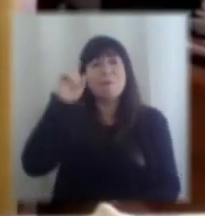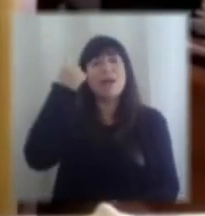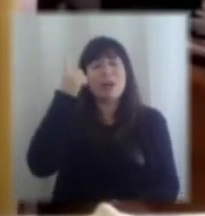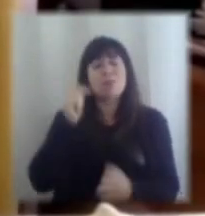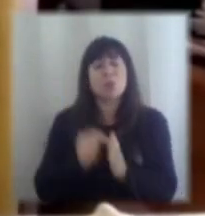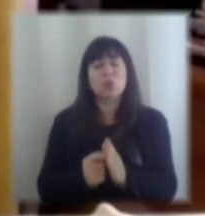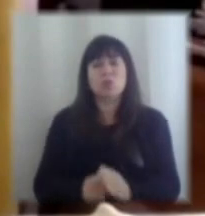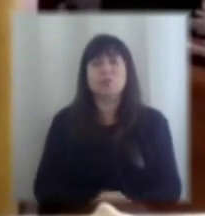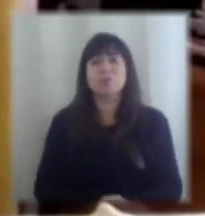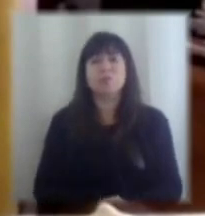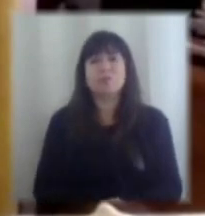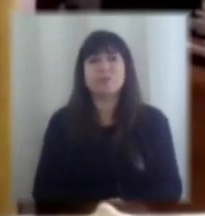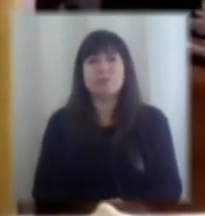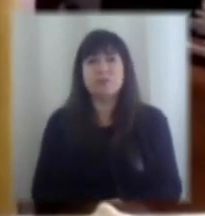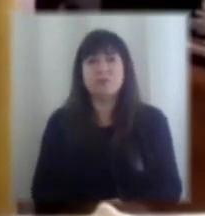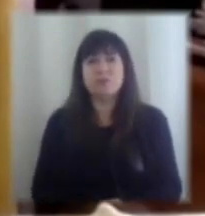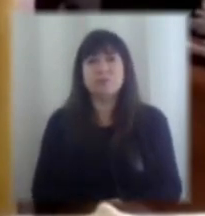punto.